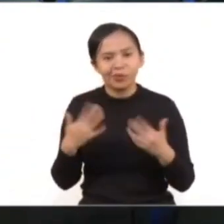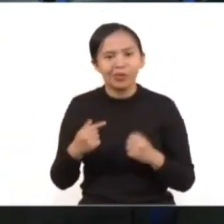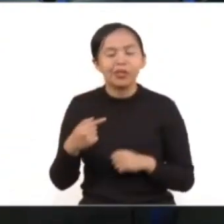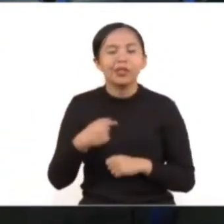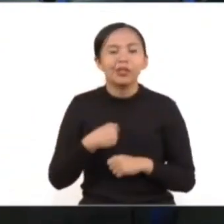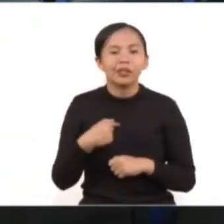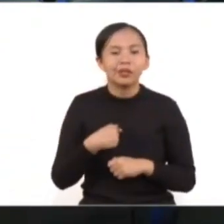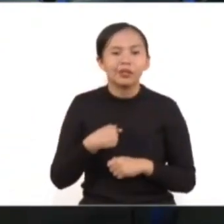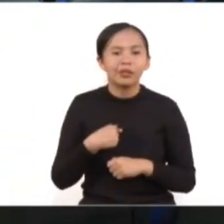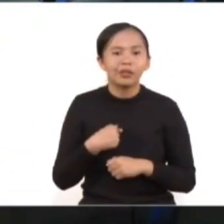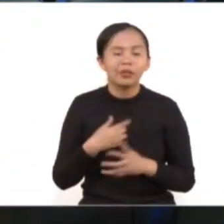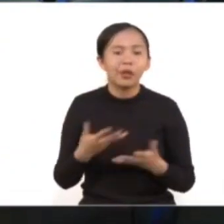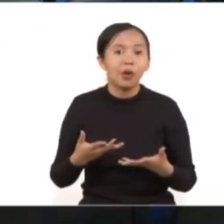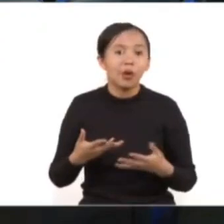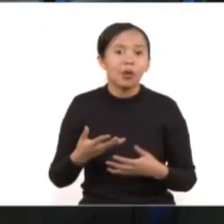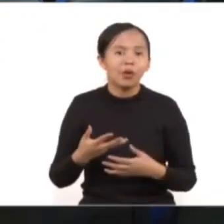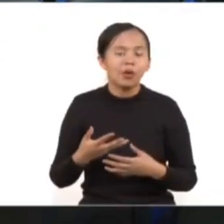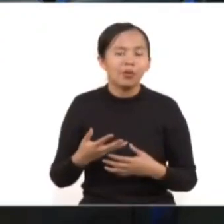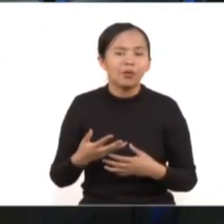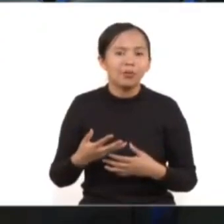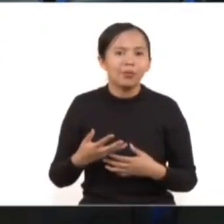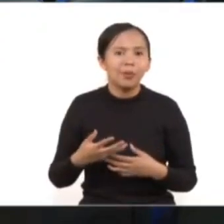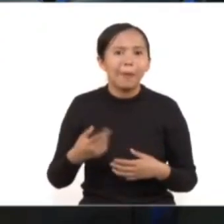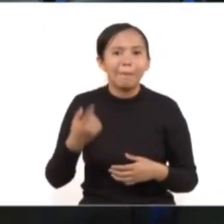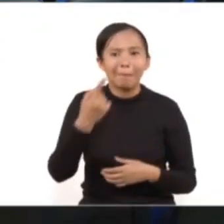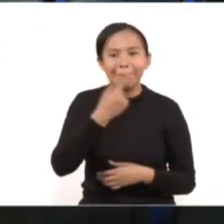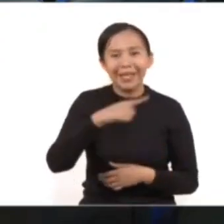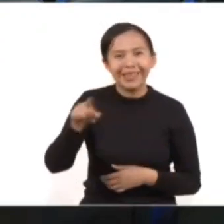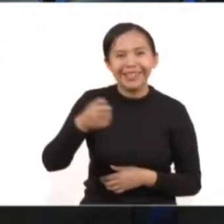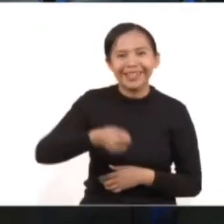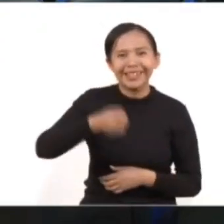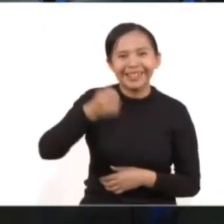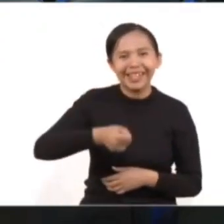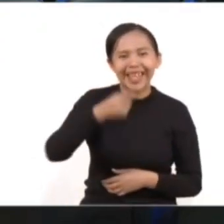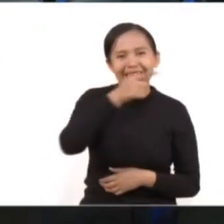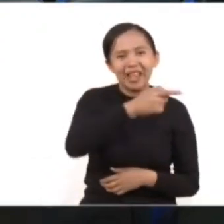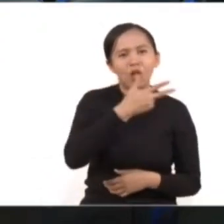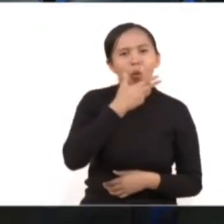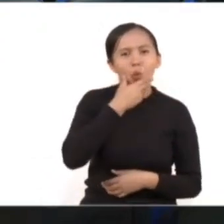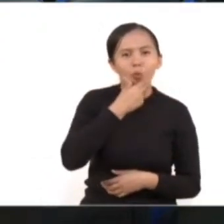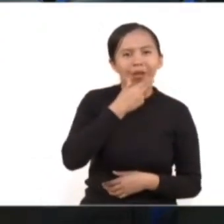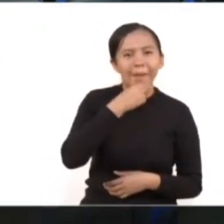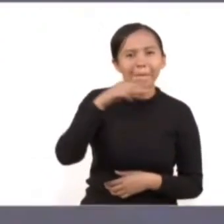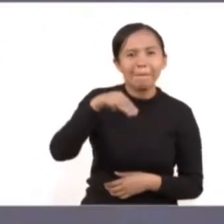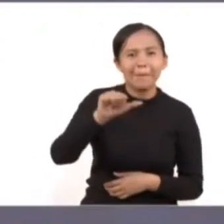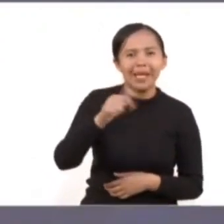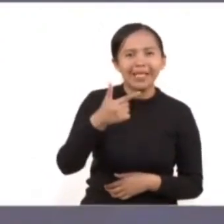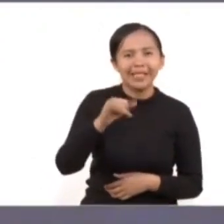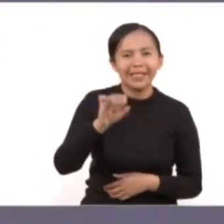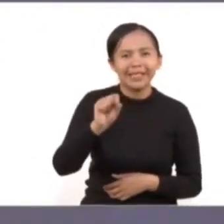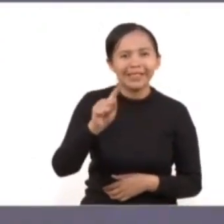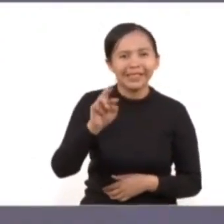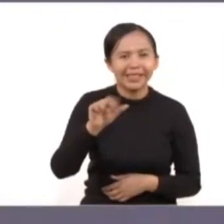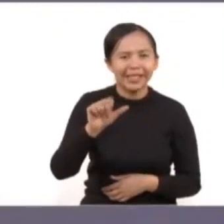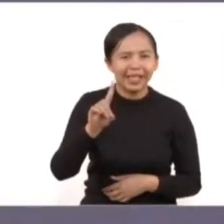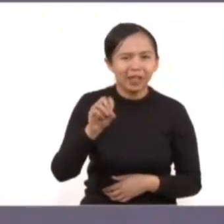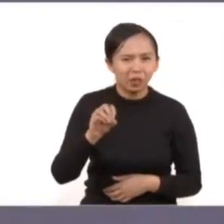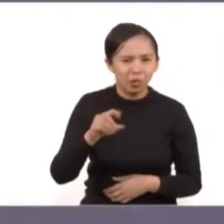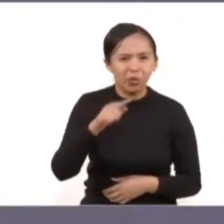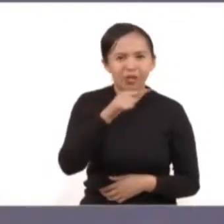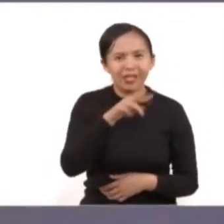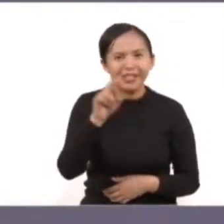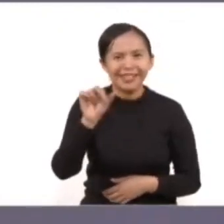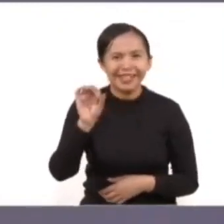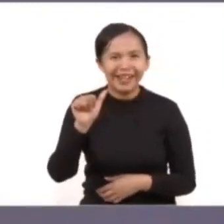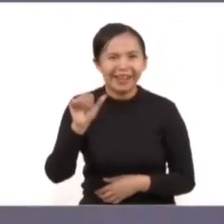Soy portadora de un saludo del magistrado presidente del Poder Judicial de la Ciudad de México, el doctor Rafael